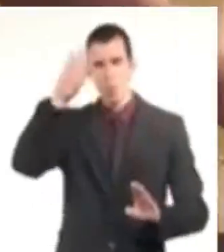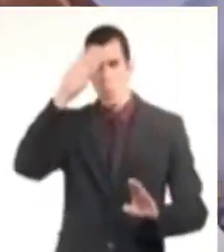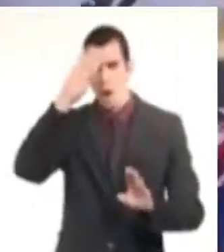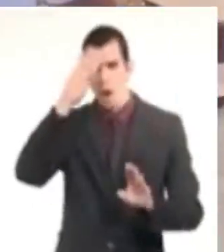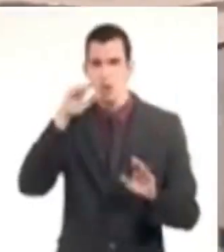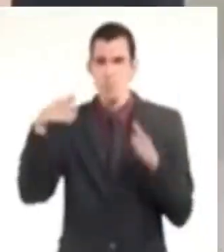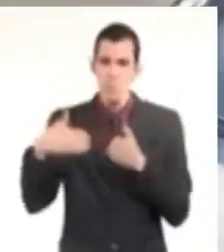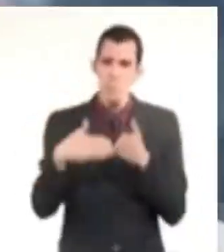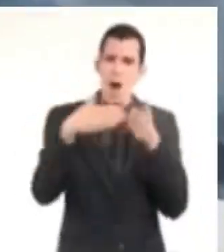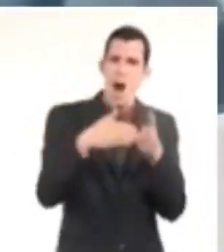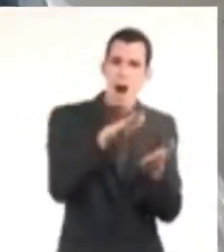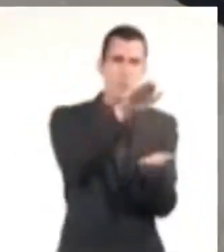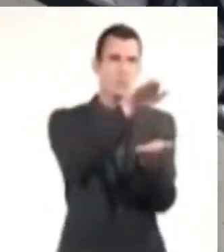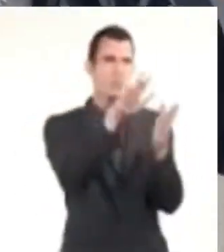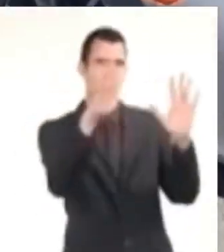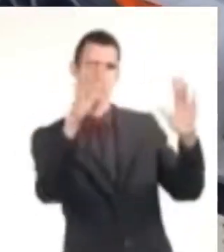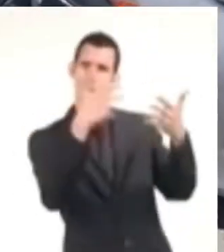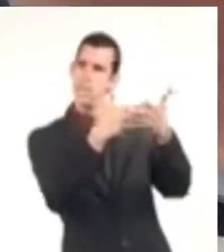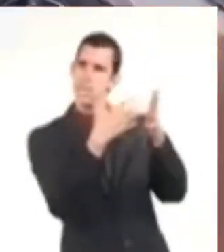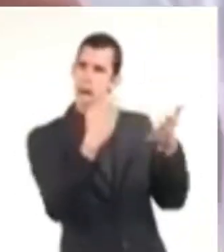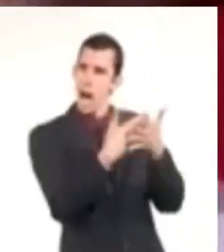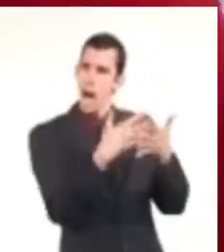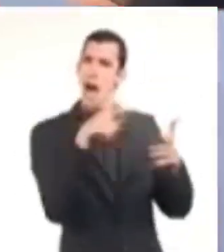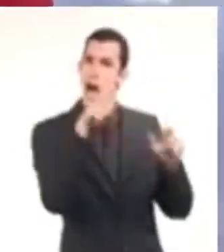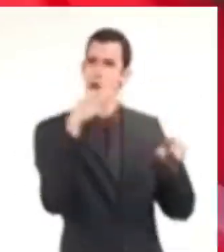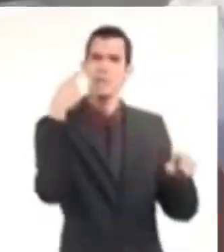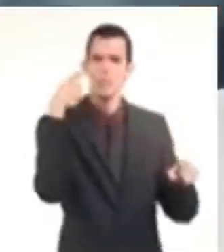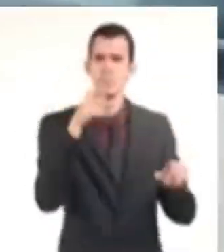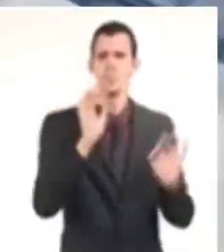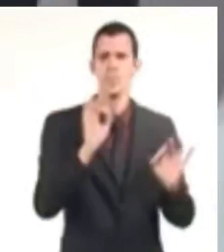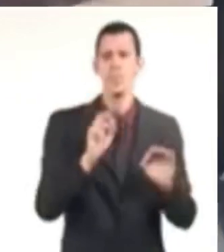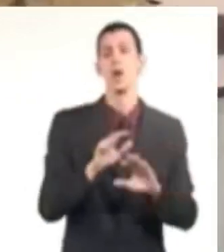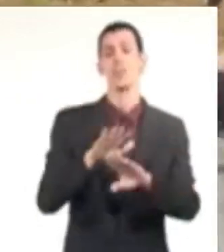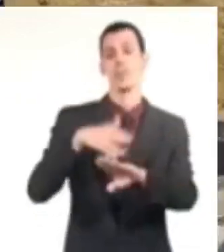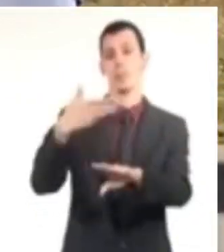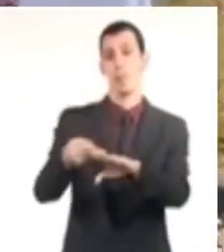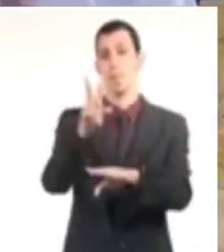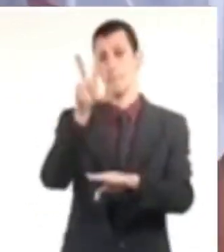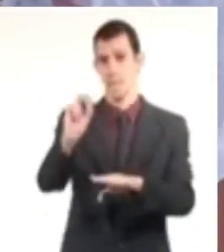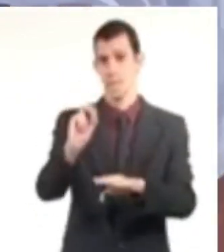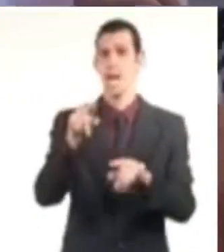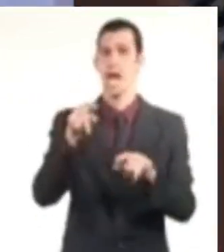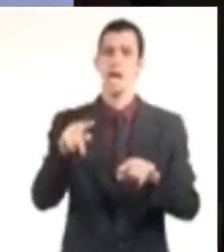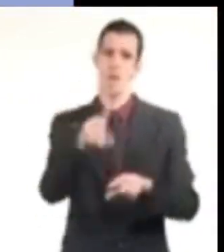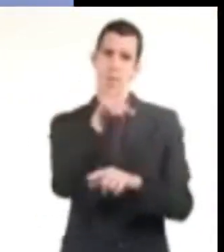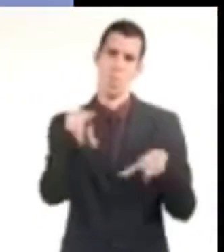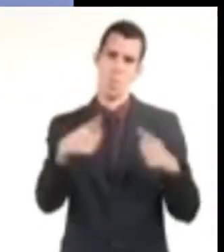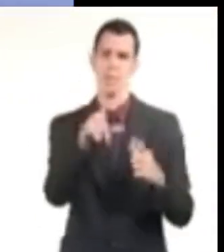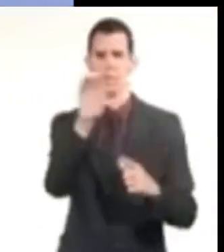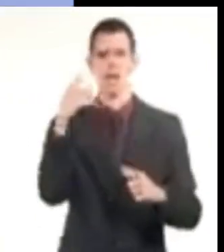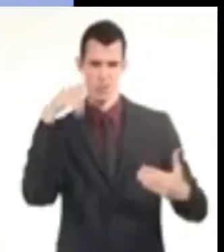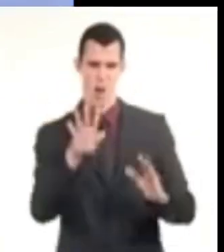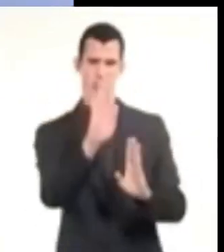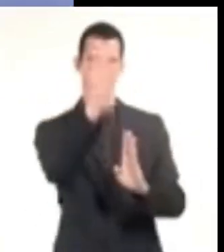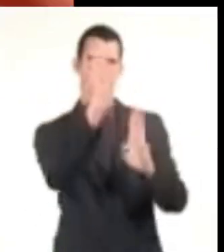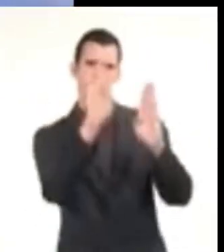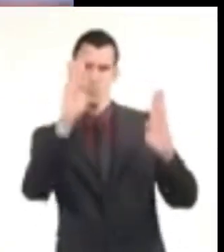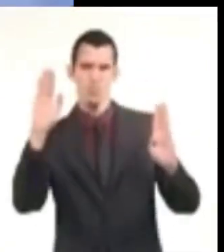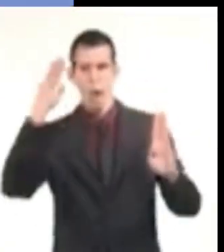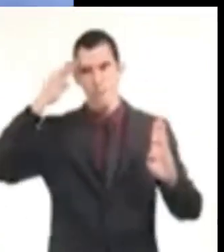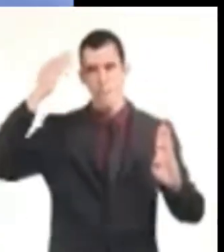No queremos a Romay, no queremos a Romay, no queremos Romay. Para ustedes, reportó